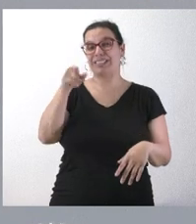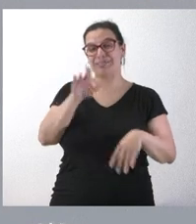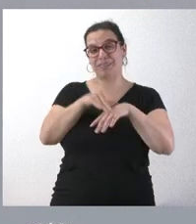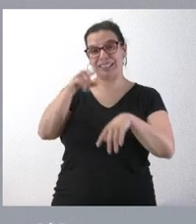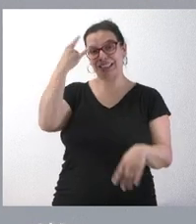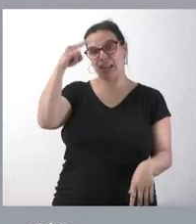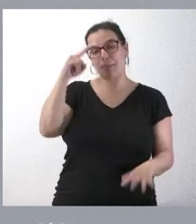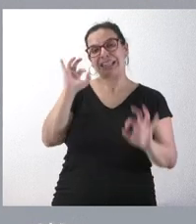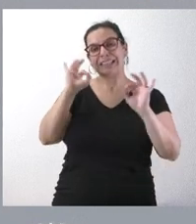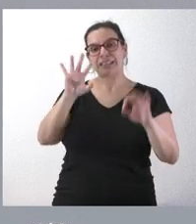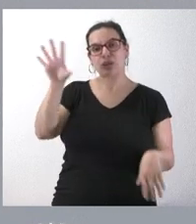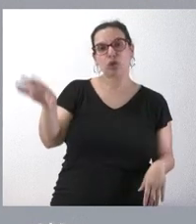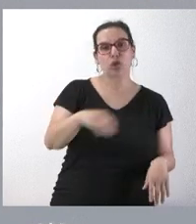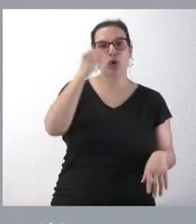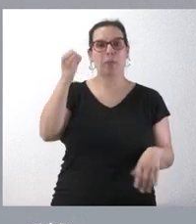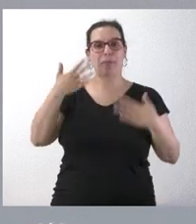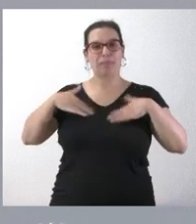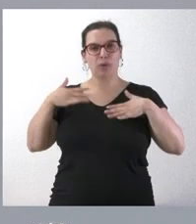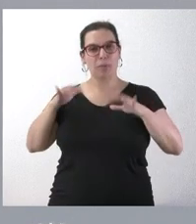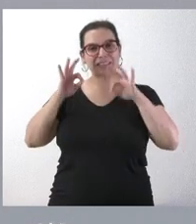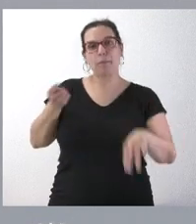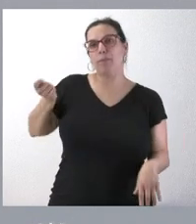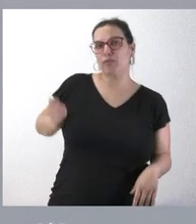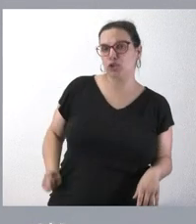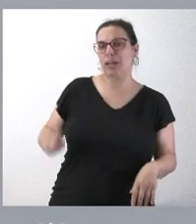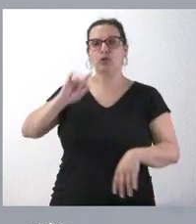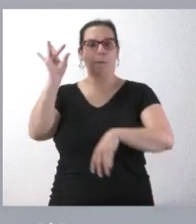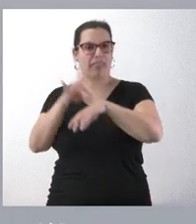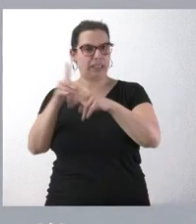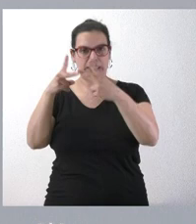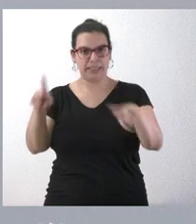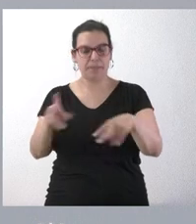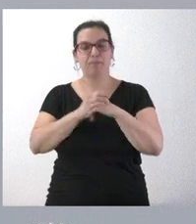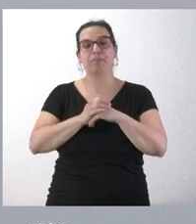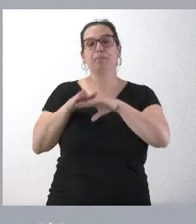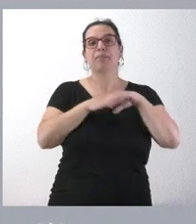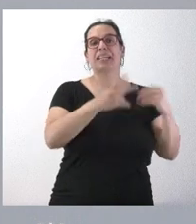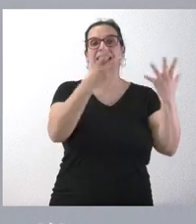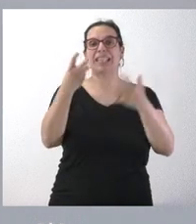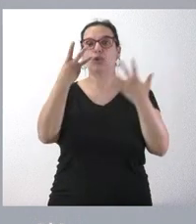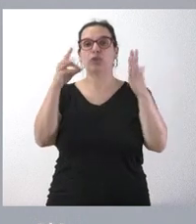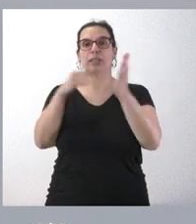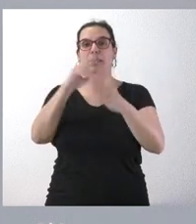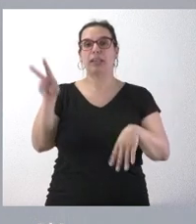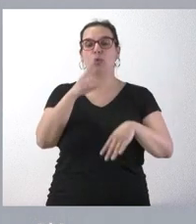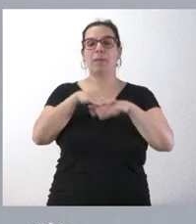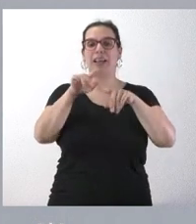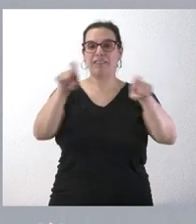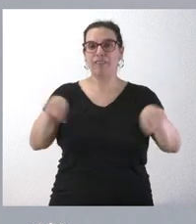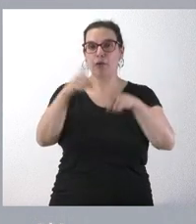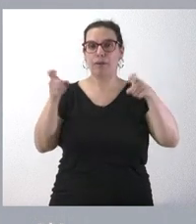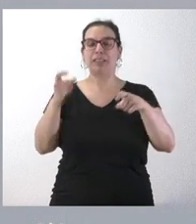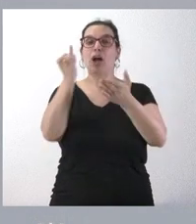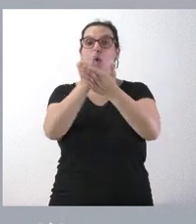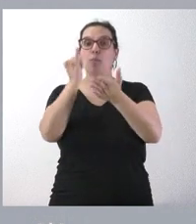para el suministro de lencería y vestuario para profesionales y pacientes. 780.000 euros para el suministro informático de almacenamiento de